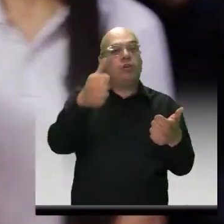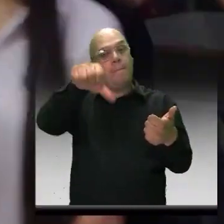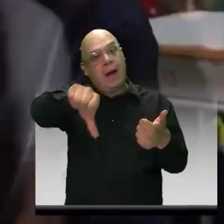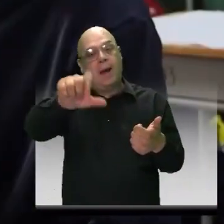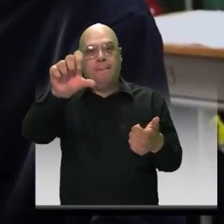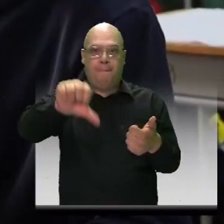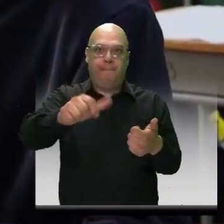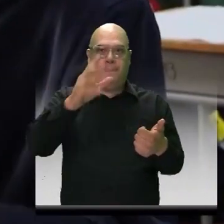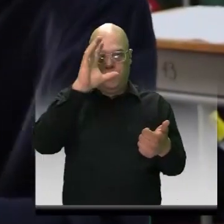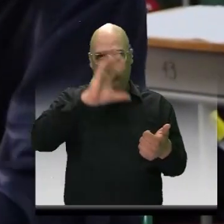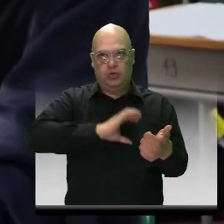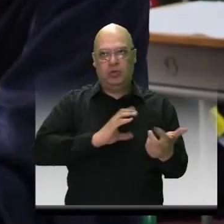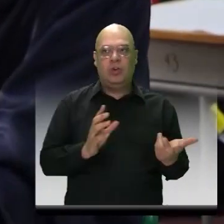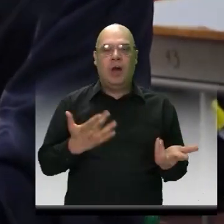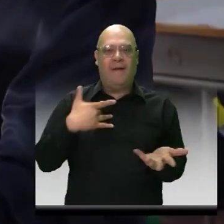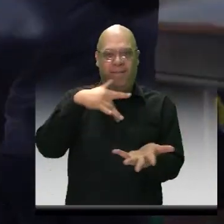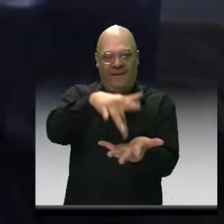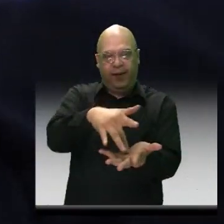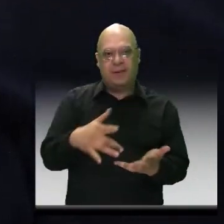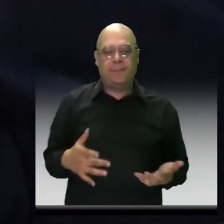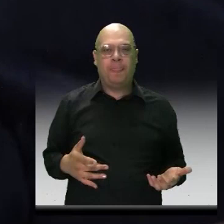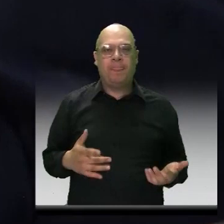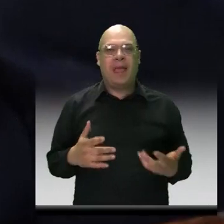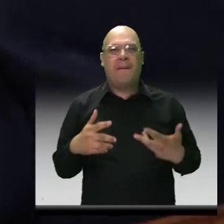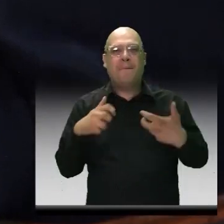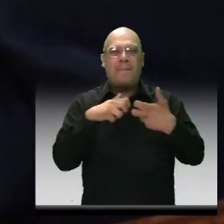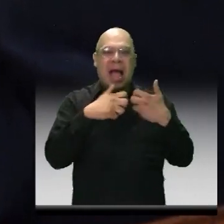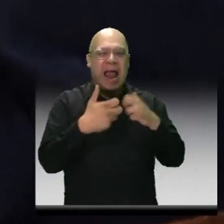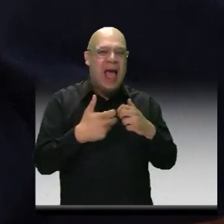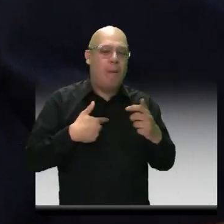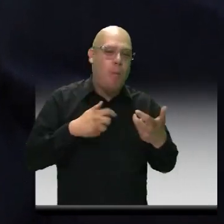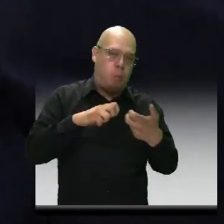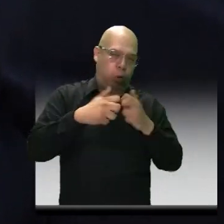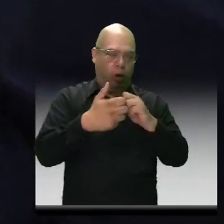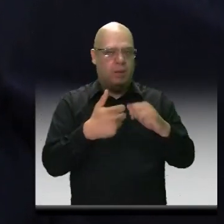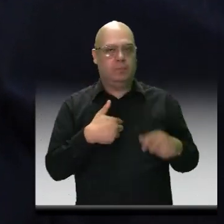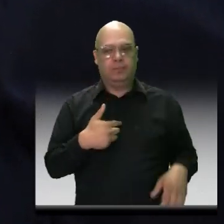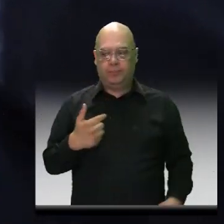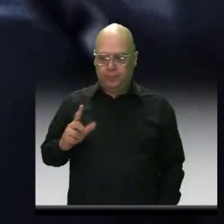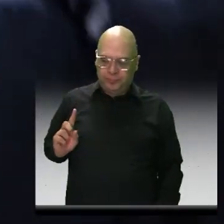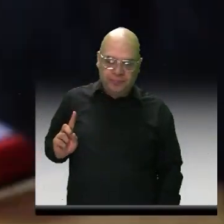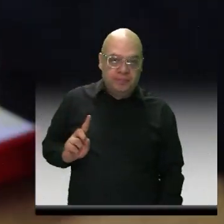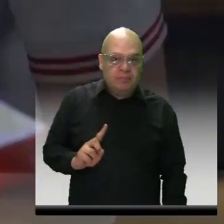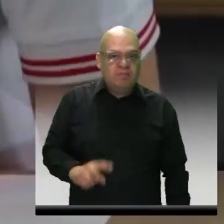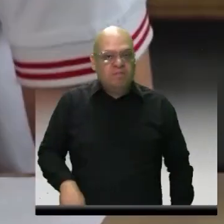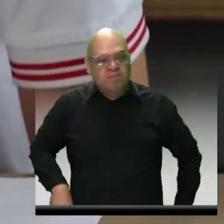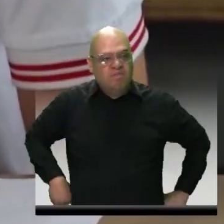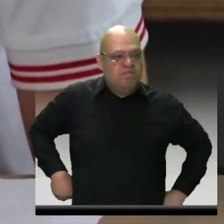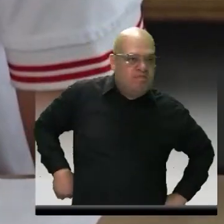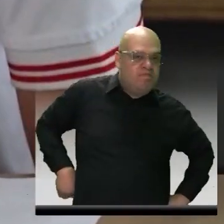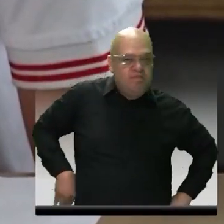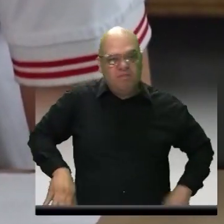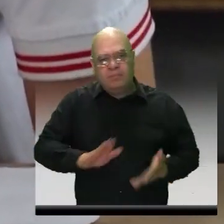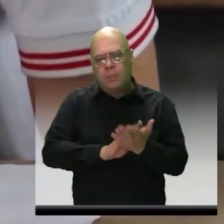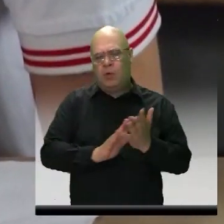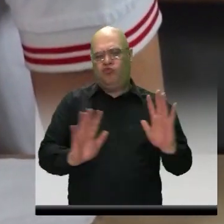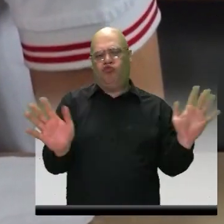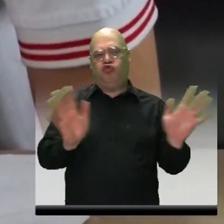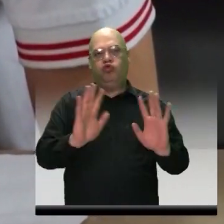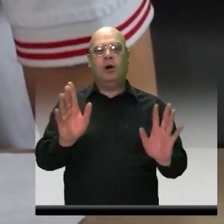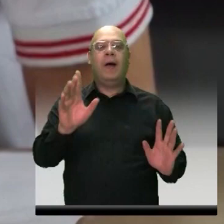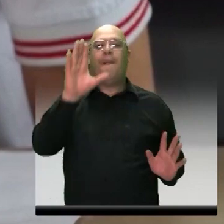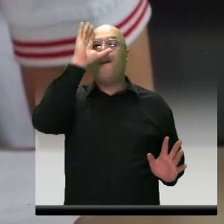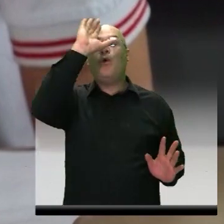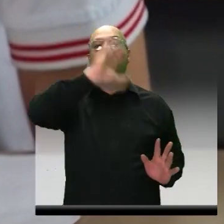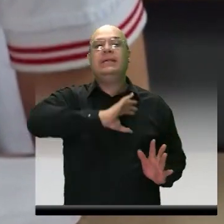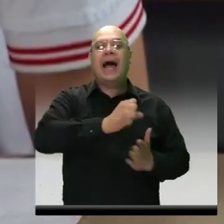llega, hay cualquier pelea, entonces nosotros somos la cara mala de esa situación. No, la policía siempre está para ayudar,